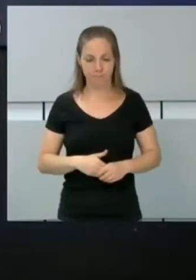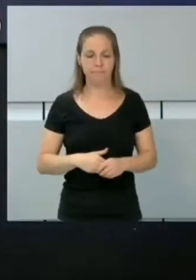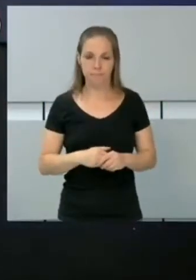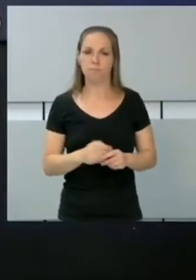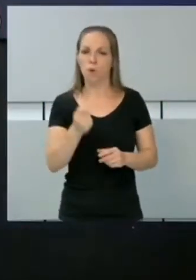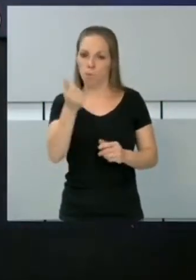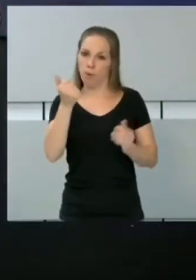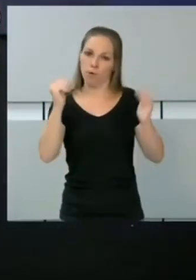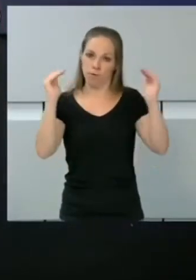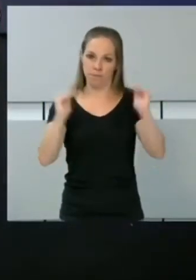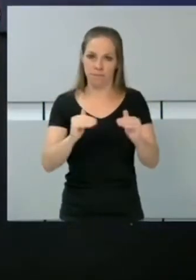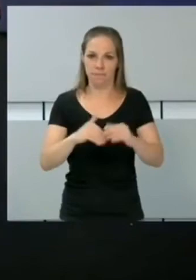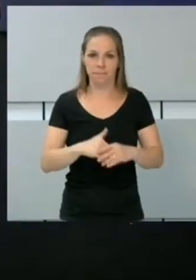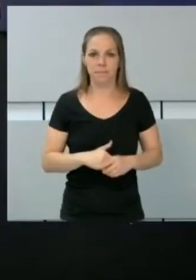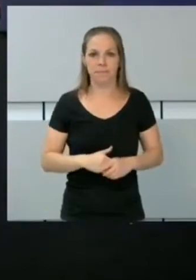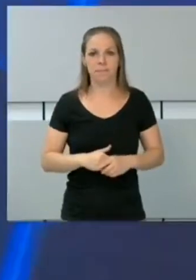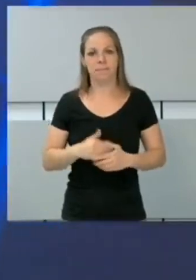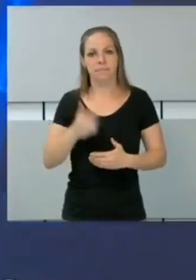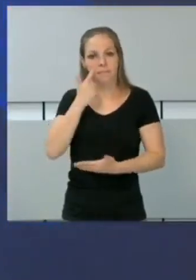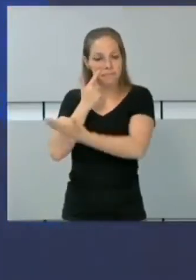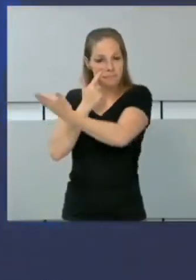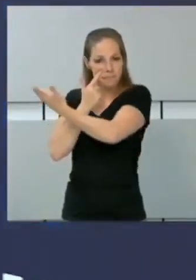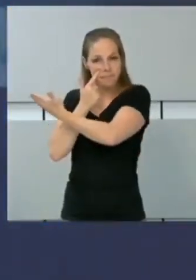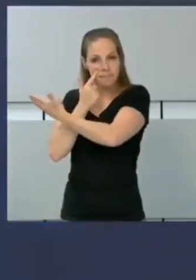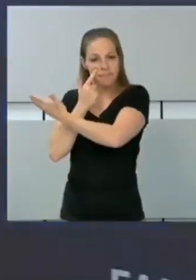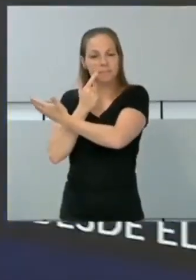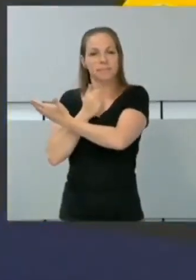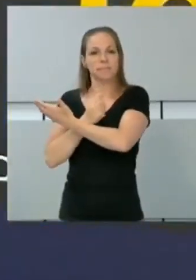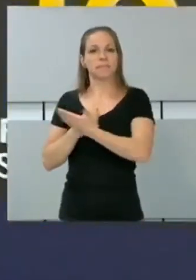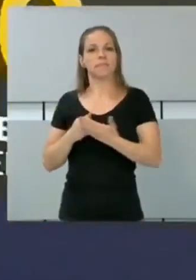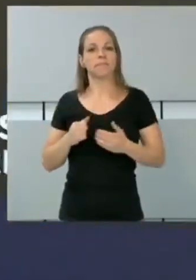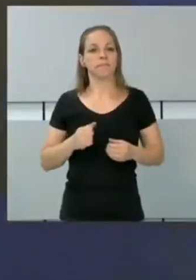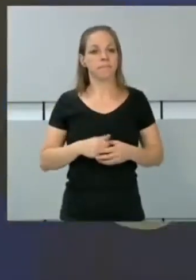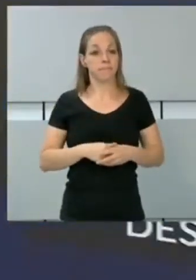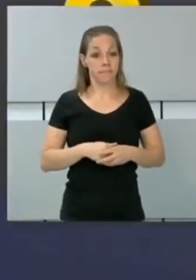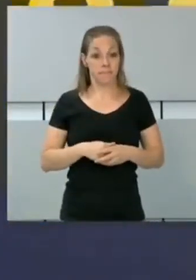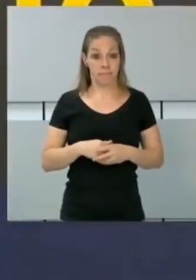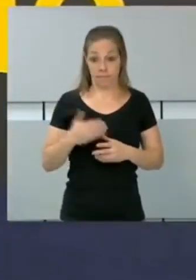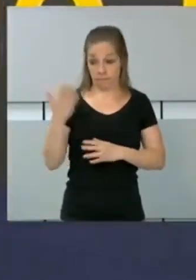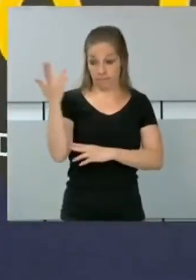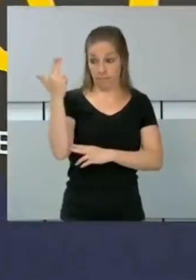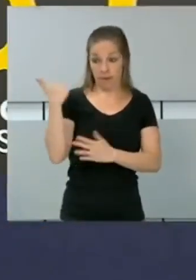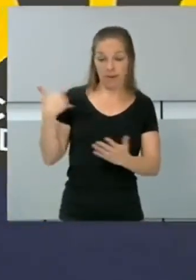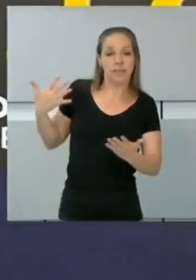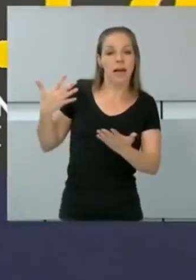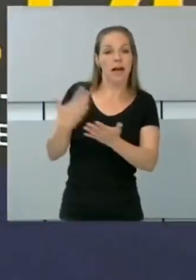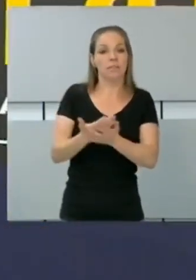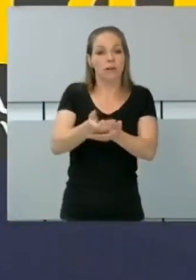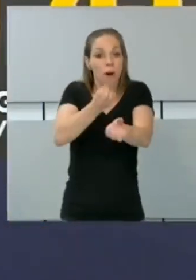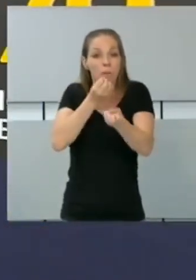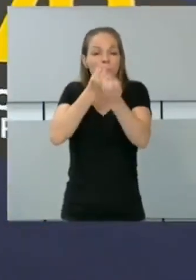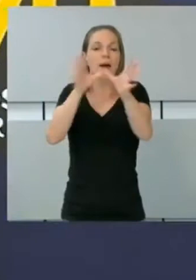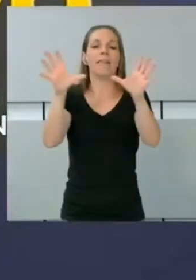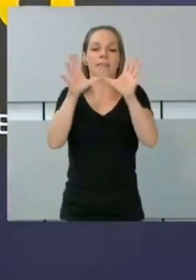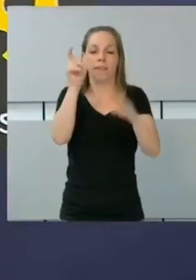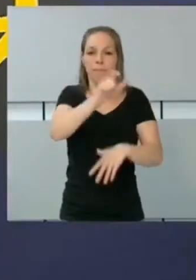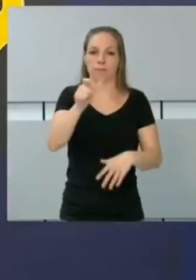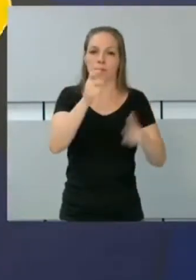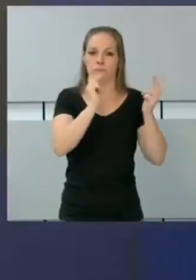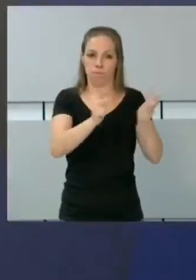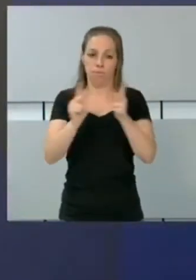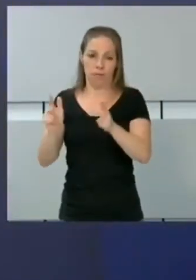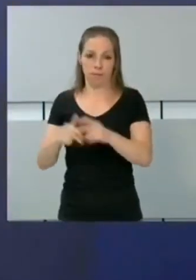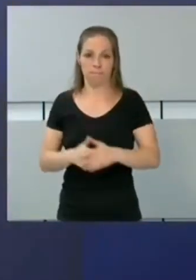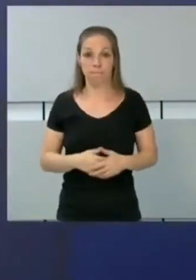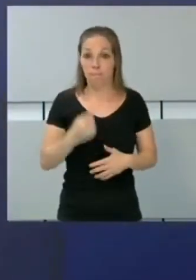un poco. Vamos a ver aquí en pantalla algunos datos. Se han comunicado 10 fallecidos desde el viernes. Es la cifra más baja